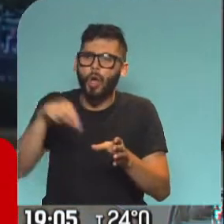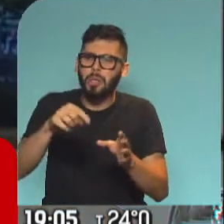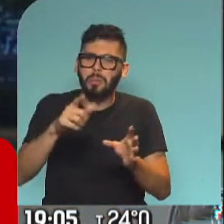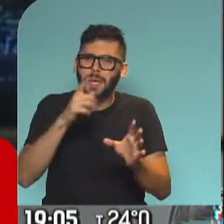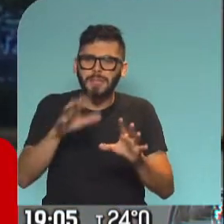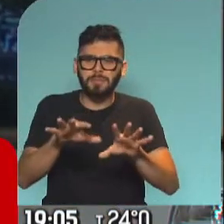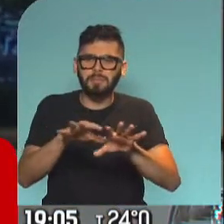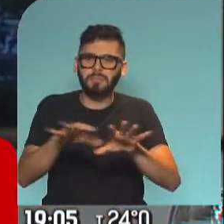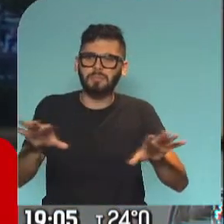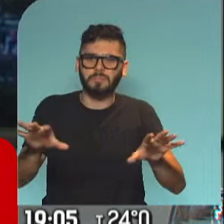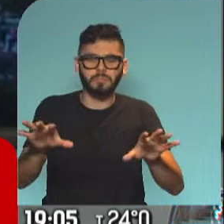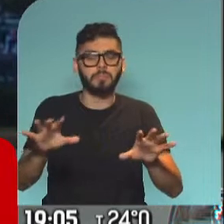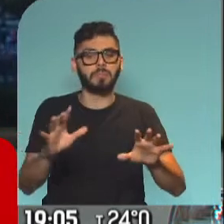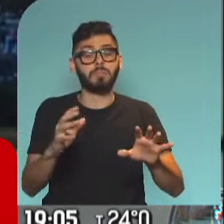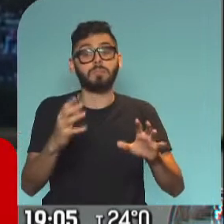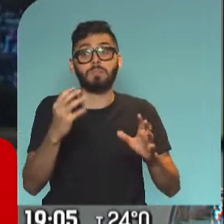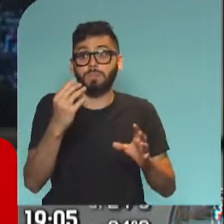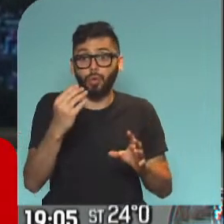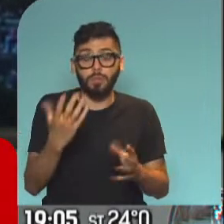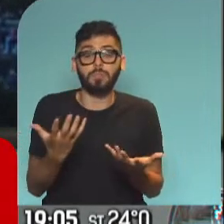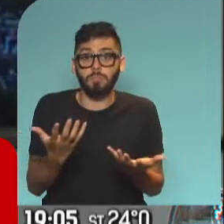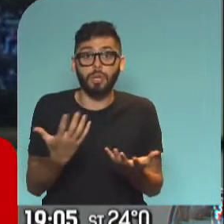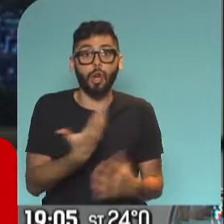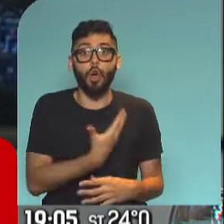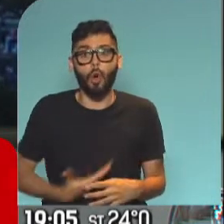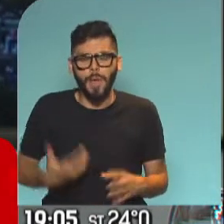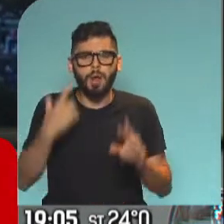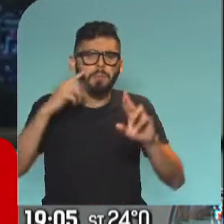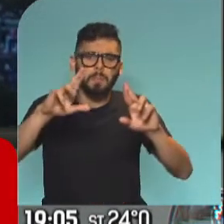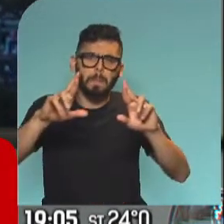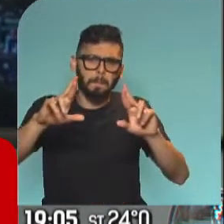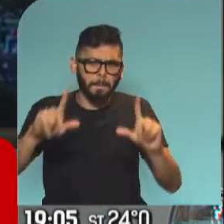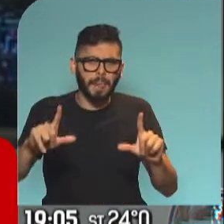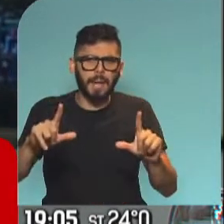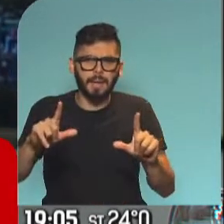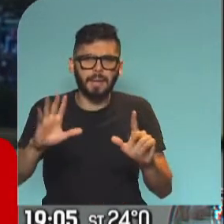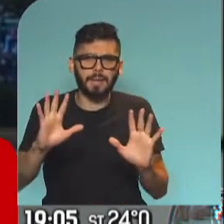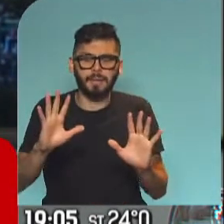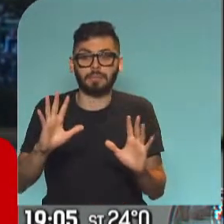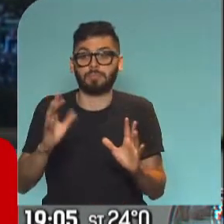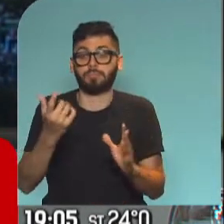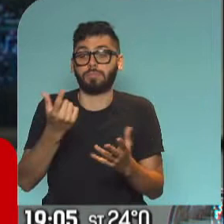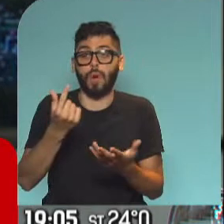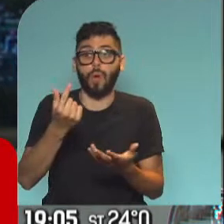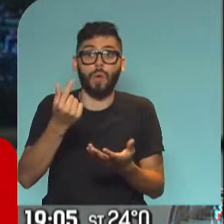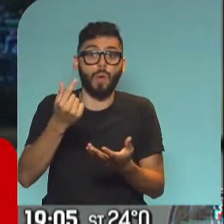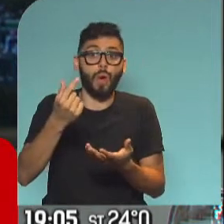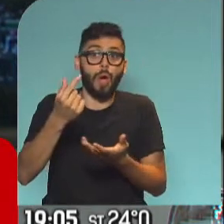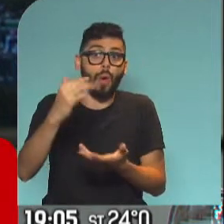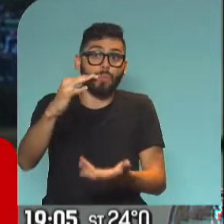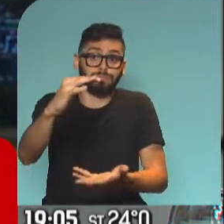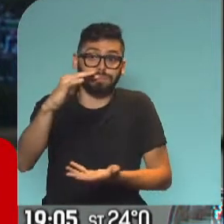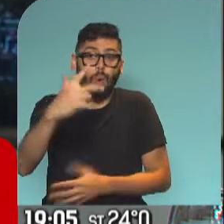y otra, en primer lugar, porque si bien el gobierno prevé y proyecta una cantidad millonaria de vacunas, para esto